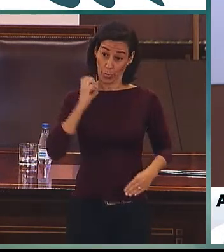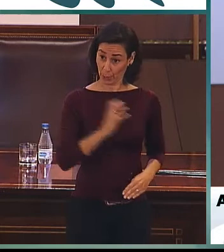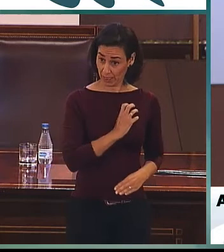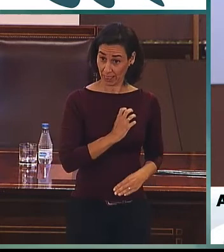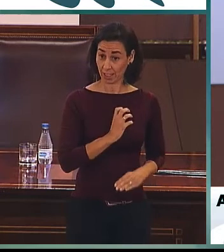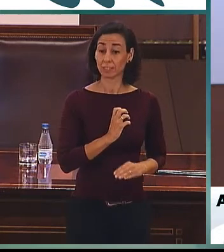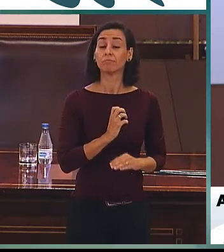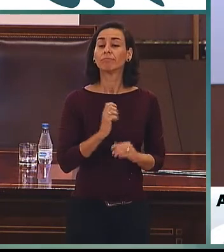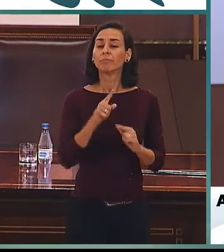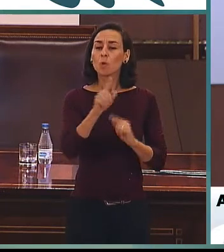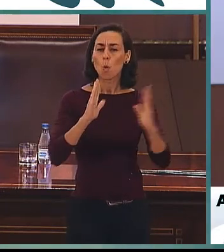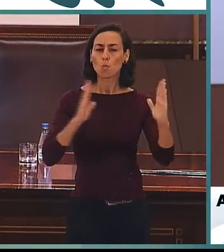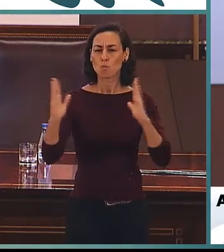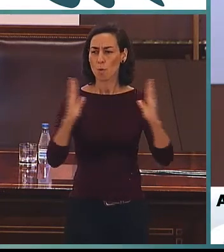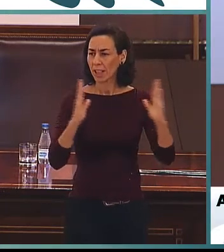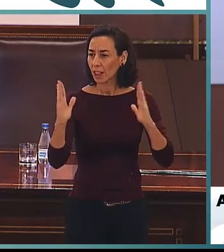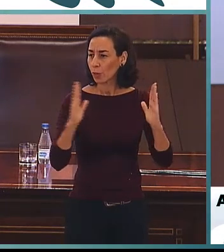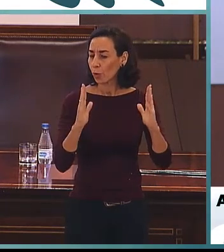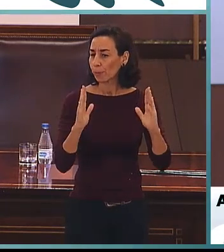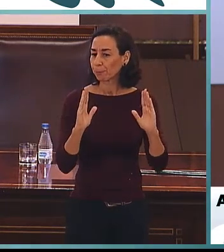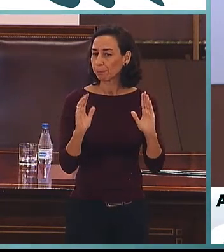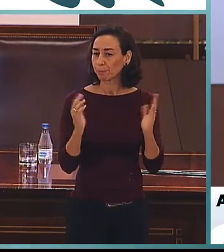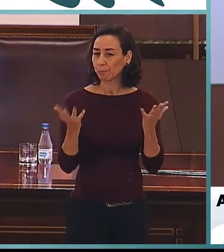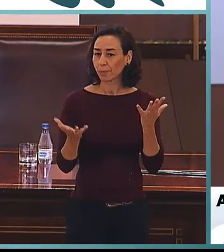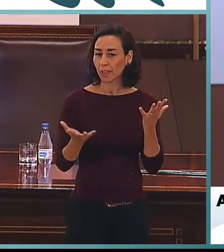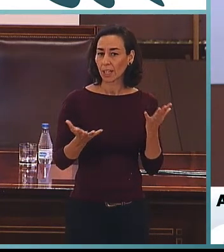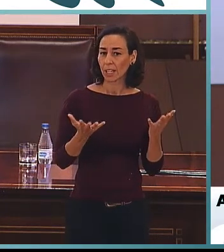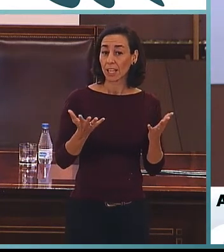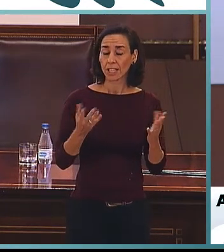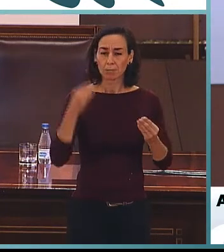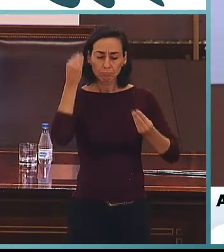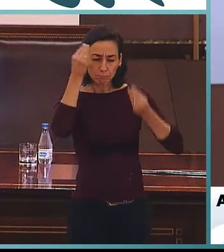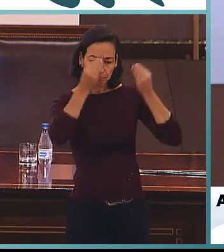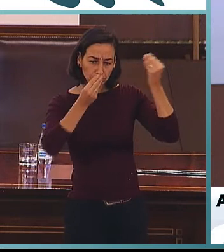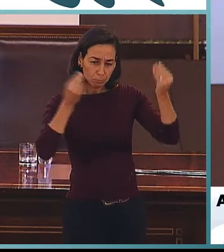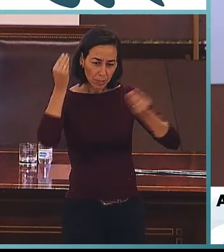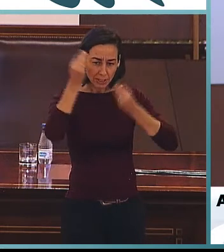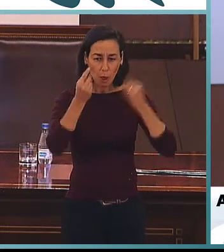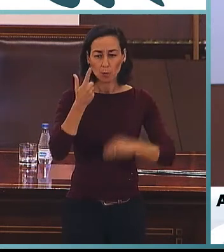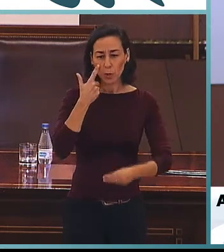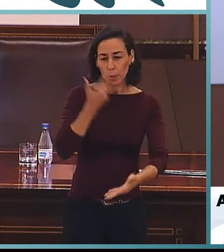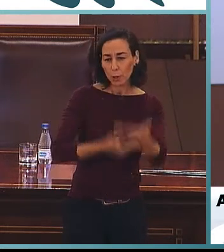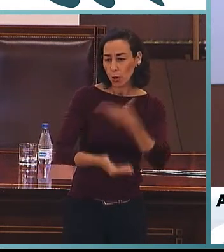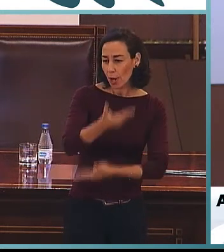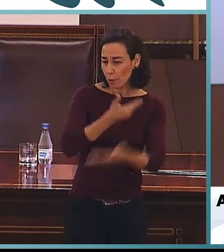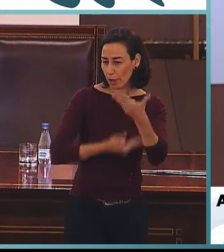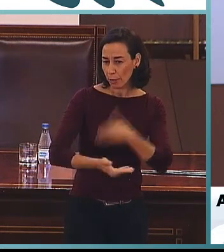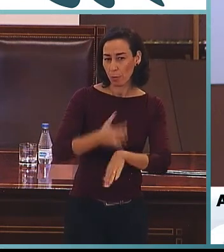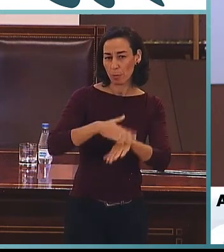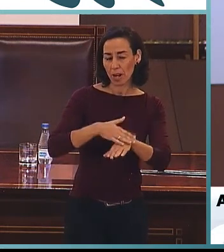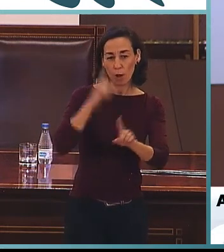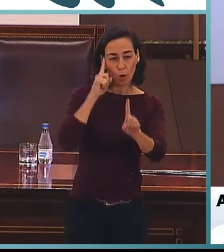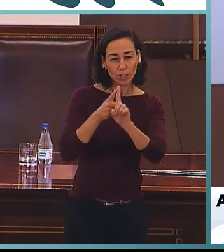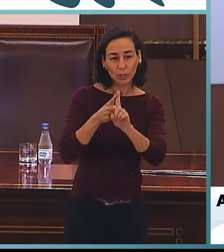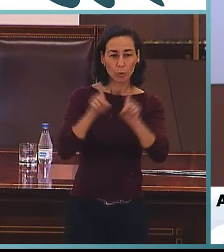Era un momento en el que pensábamos que la colaboración entre la enseñanza